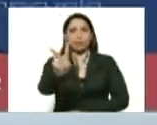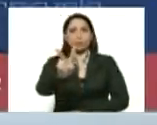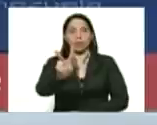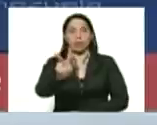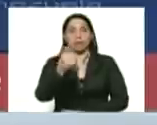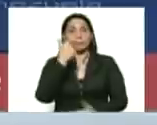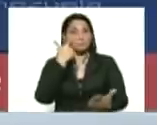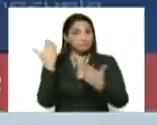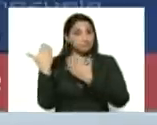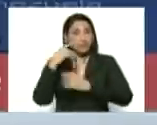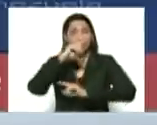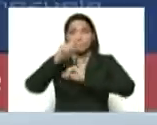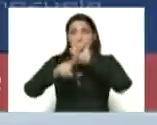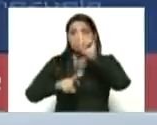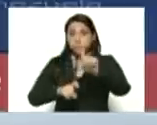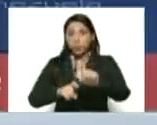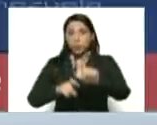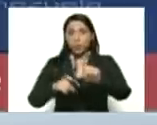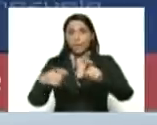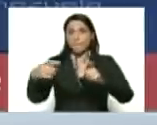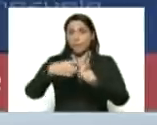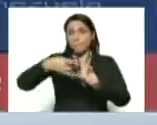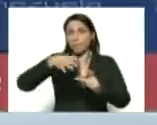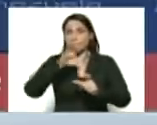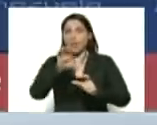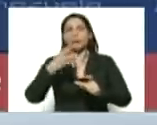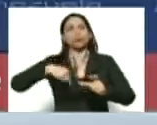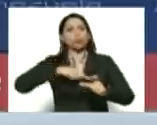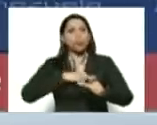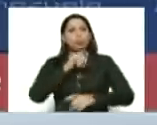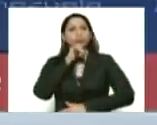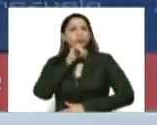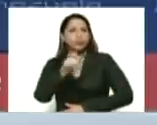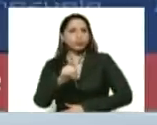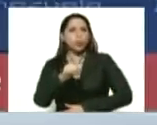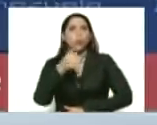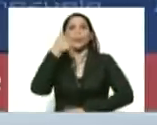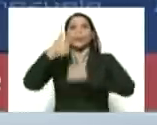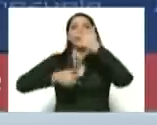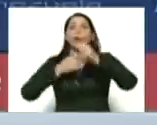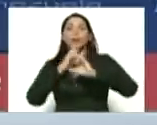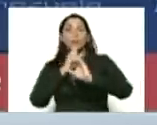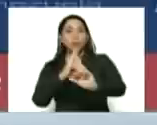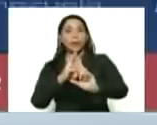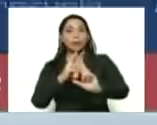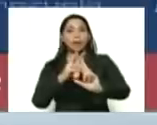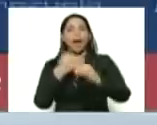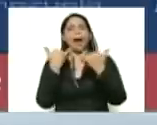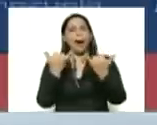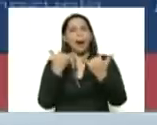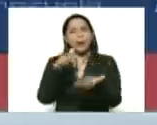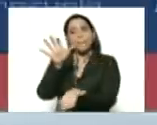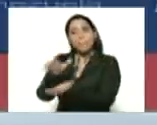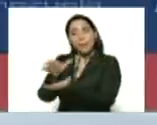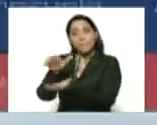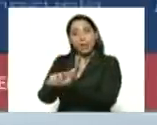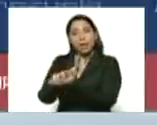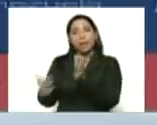Ahí está encuesta del sistema Patria y vamos a estar informando los resultados. Vámonos a Nueva Esparta otra vez.